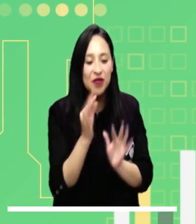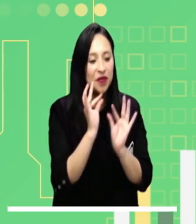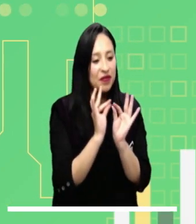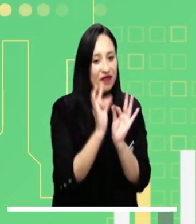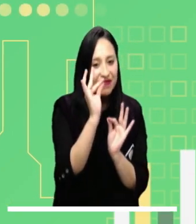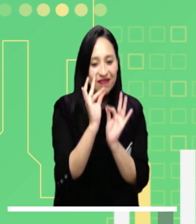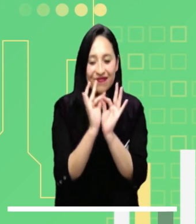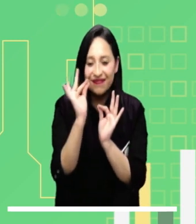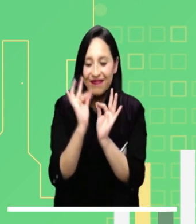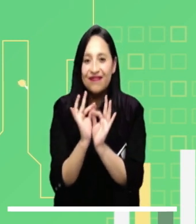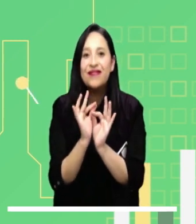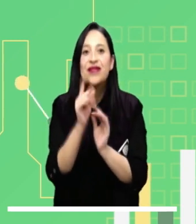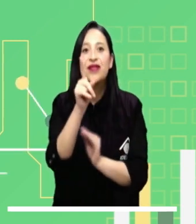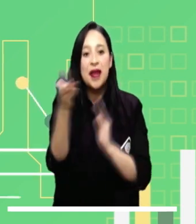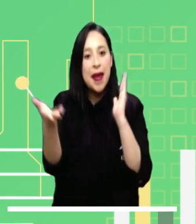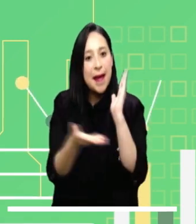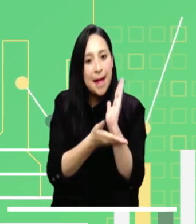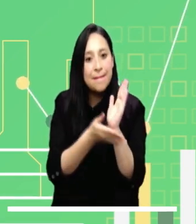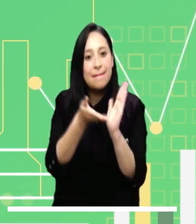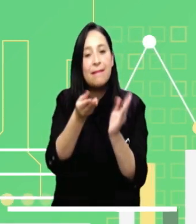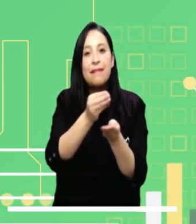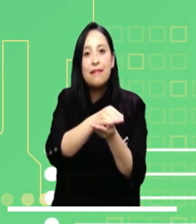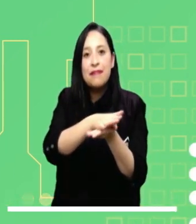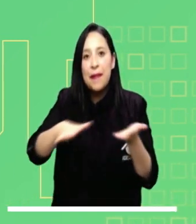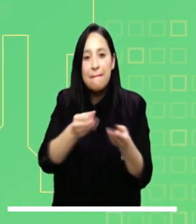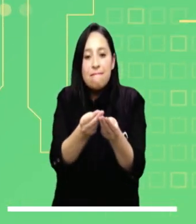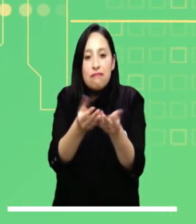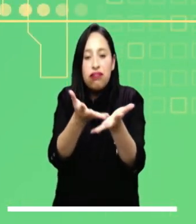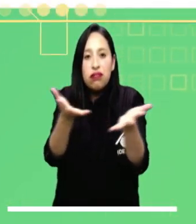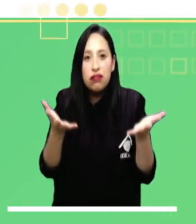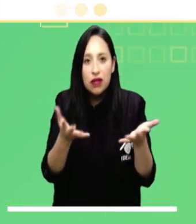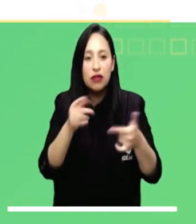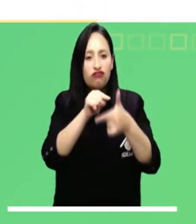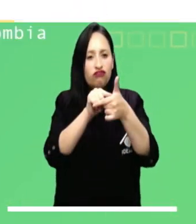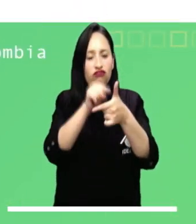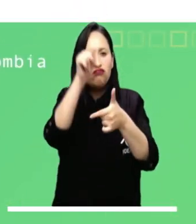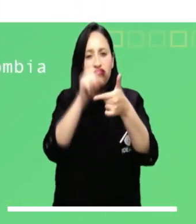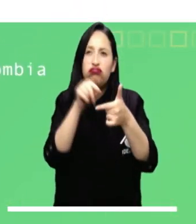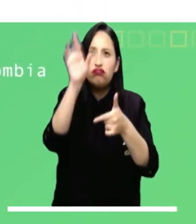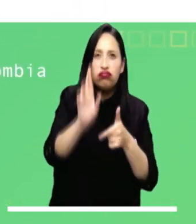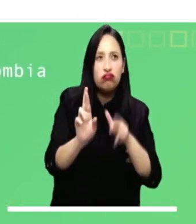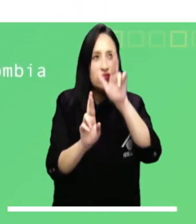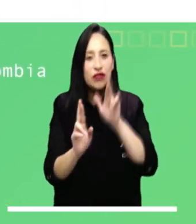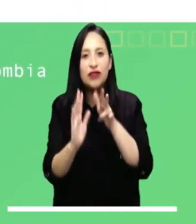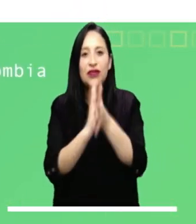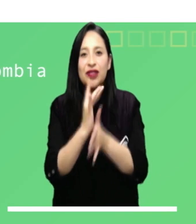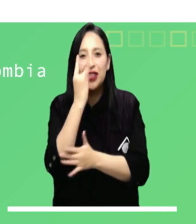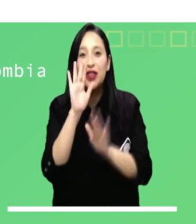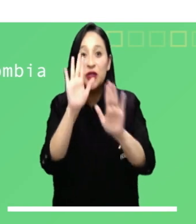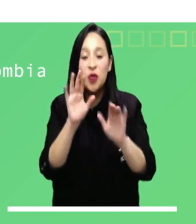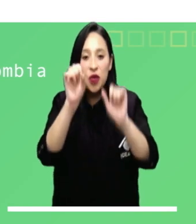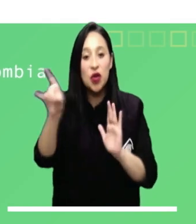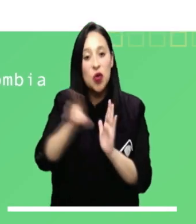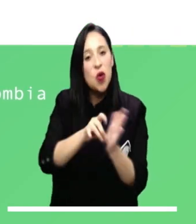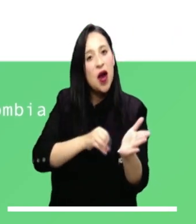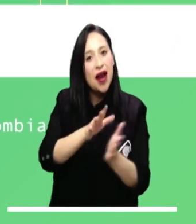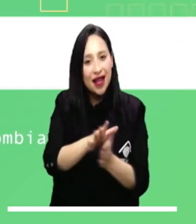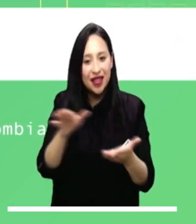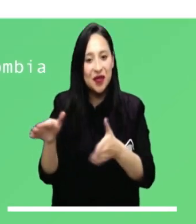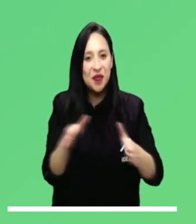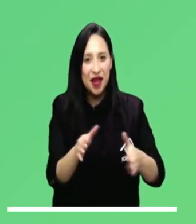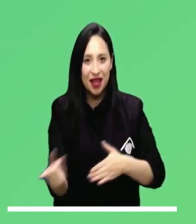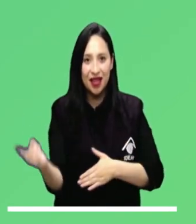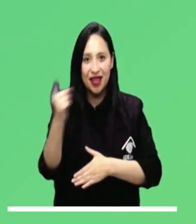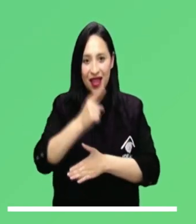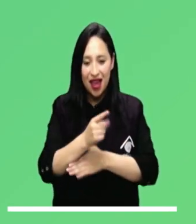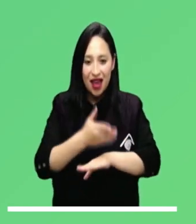alertas tempranas. Información detallada a nivel municipal, cifras de deforestación, estadísticas de rayos y otros datos